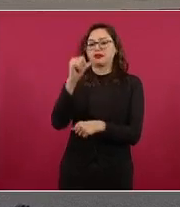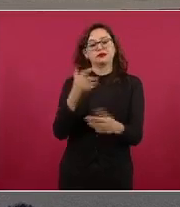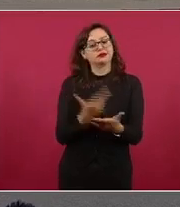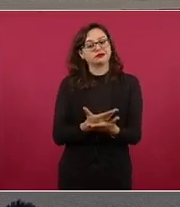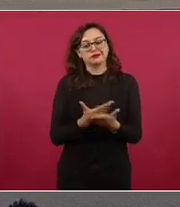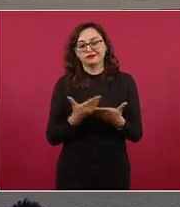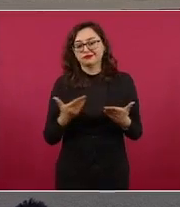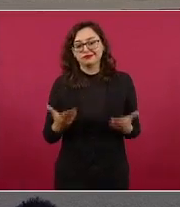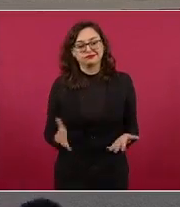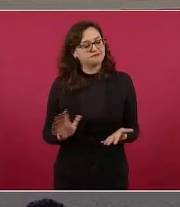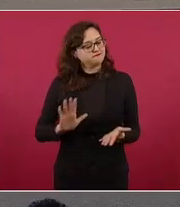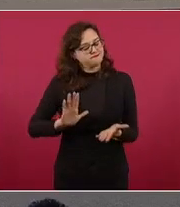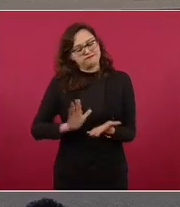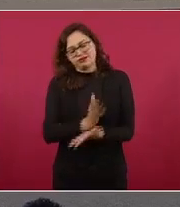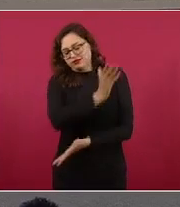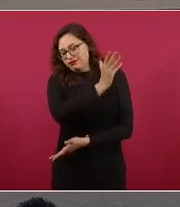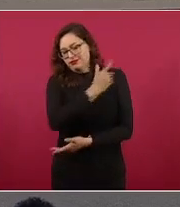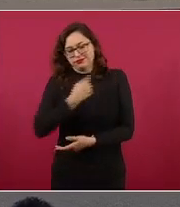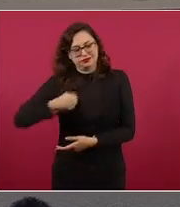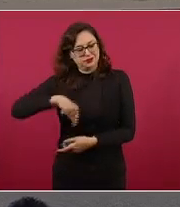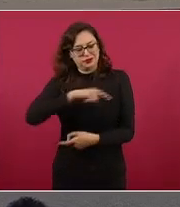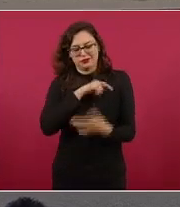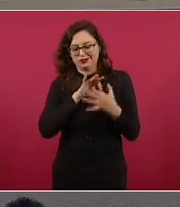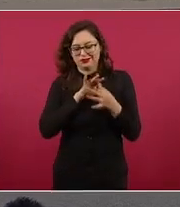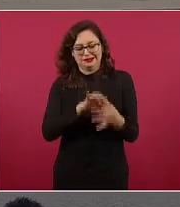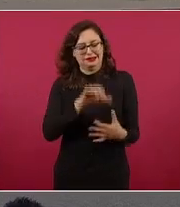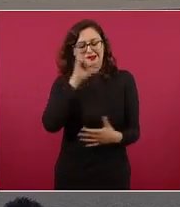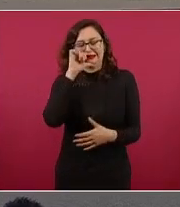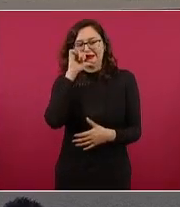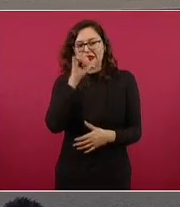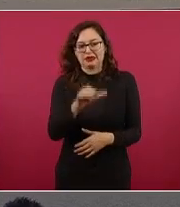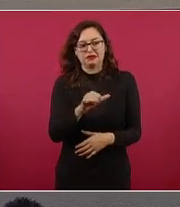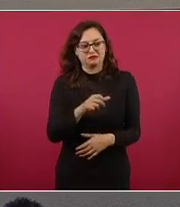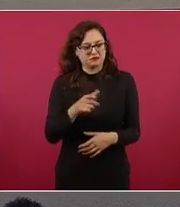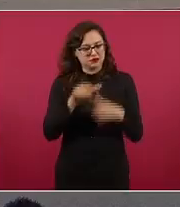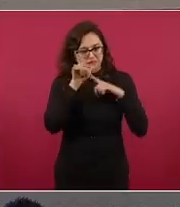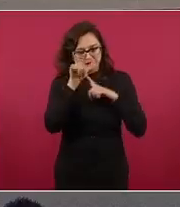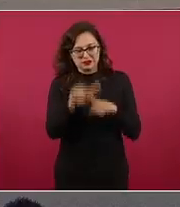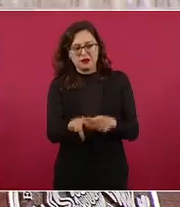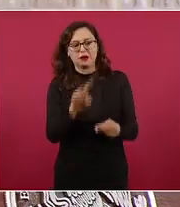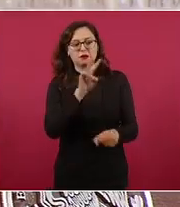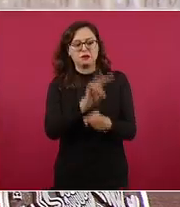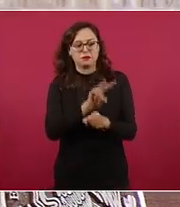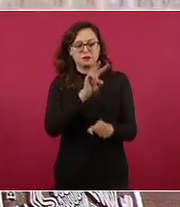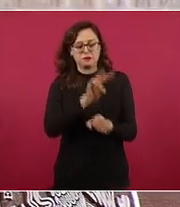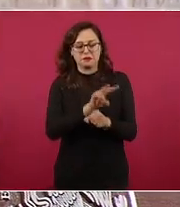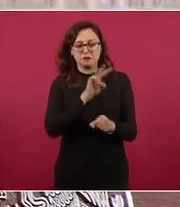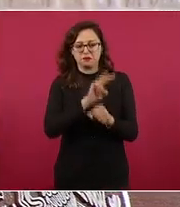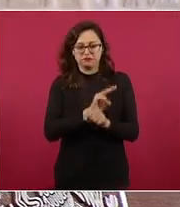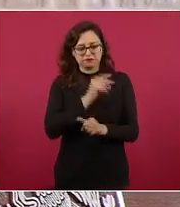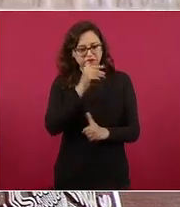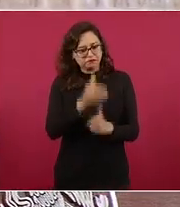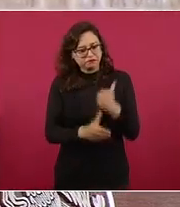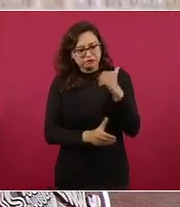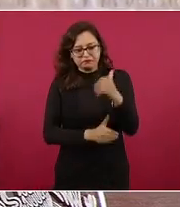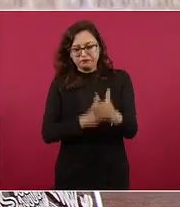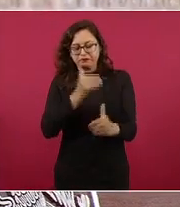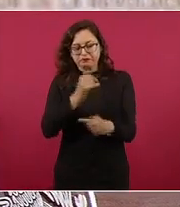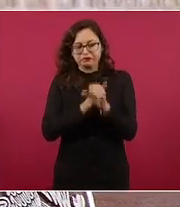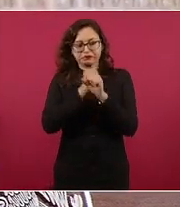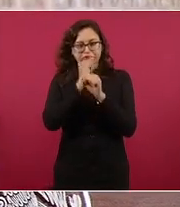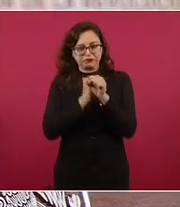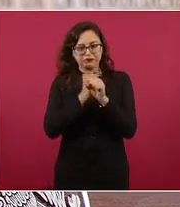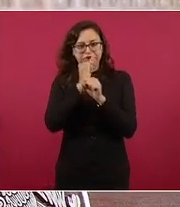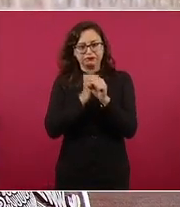nosotros vamos a darle continuidad a esto y a seguir aclarando todos los casos